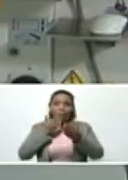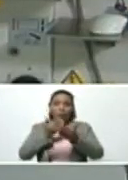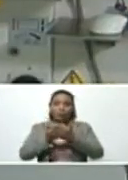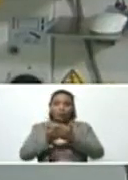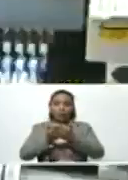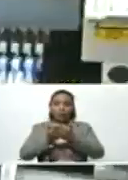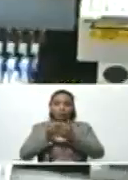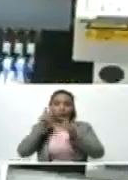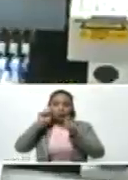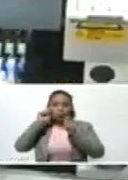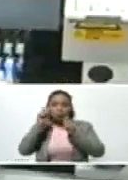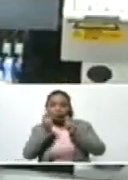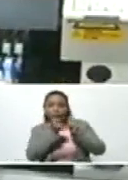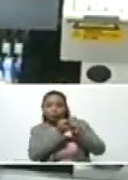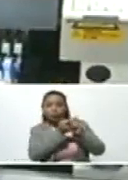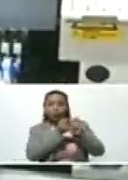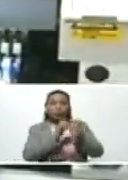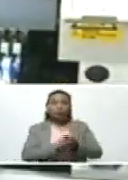retirarme el tapabocas?